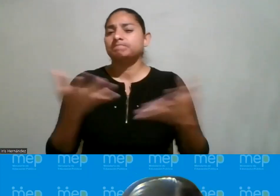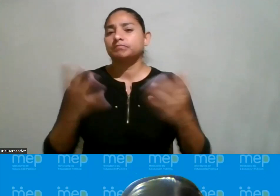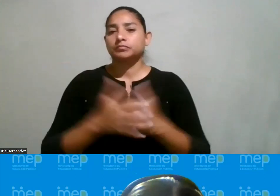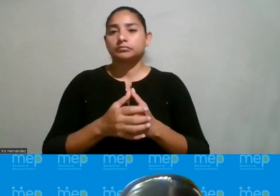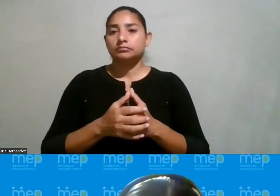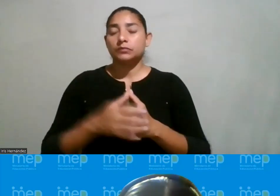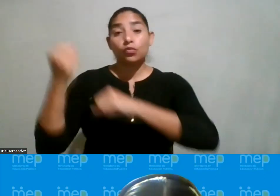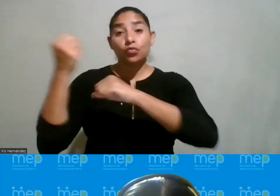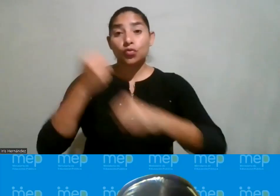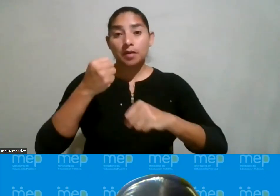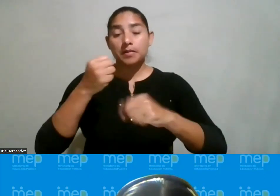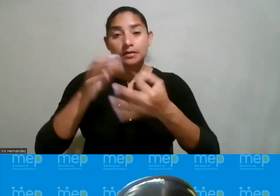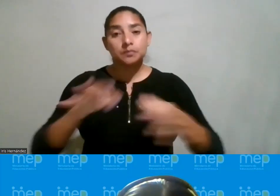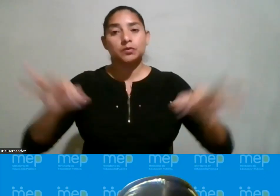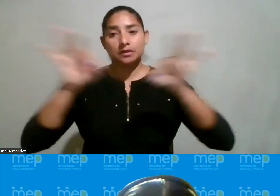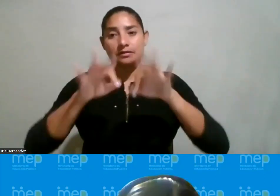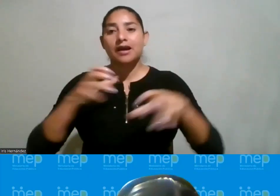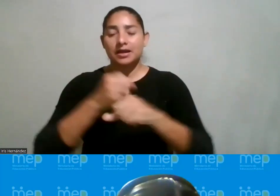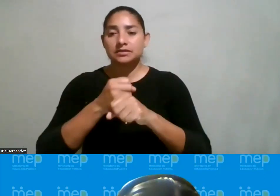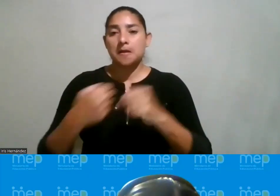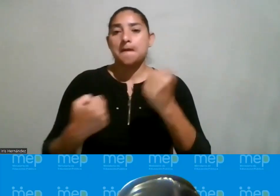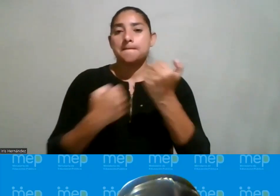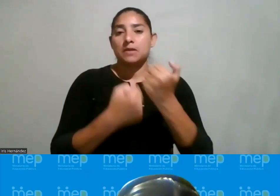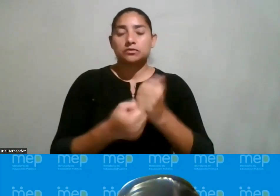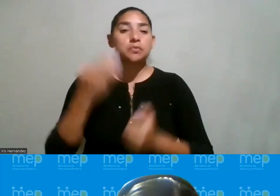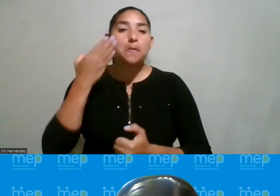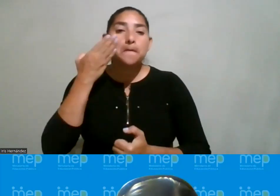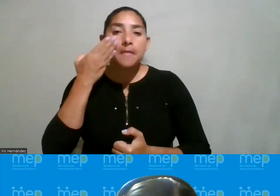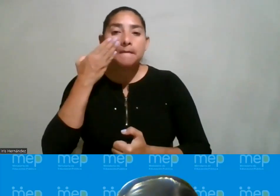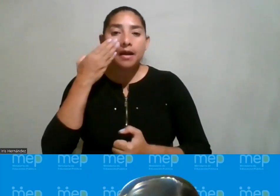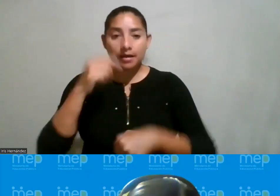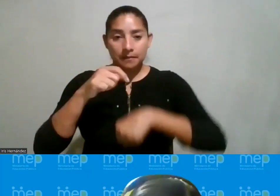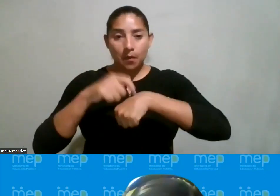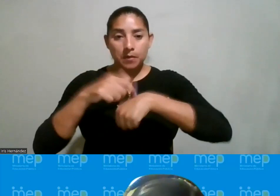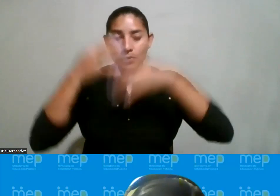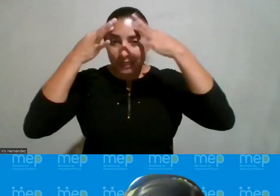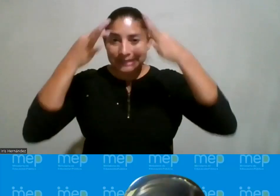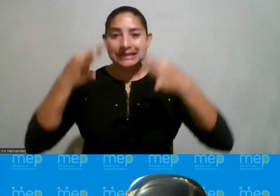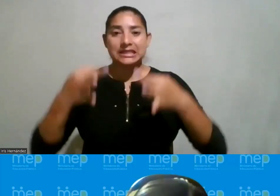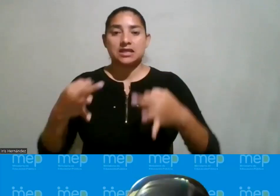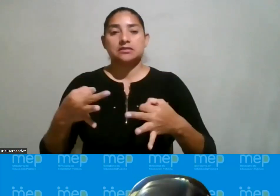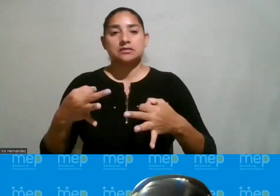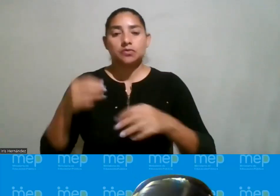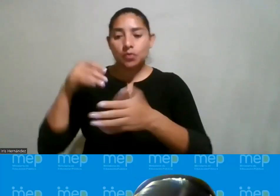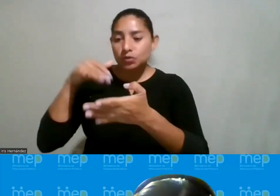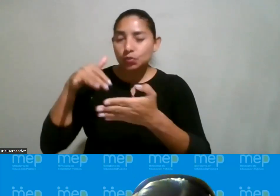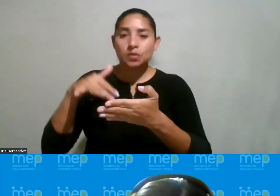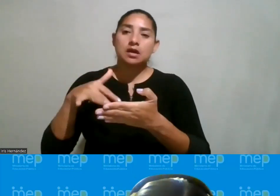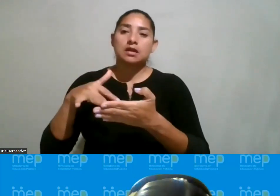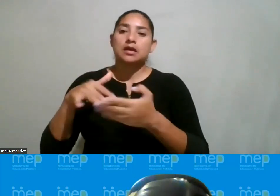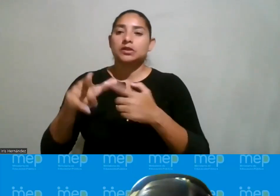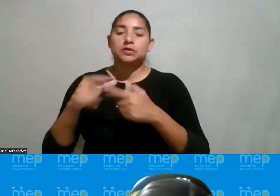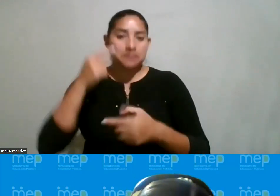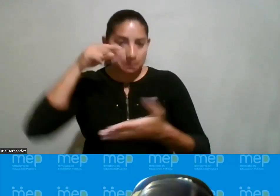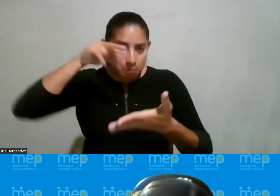mención a lo fundamental que fue digamos el apoyo de su mamá en el momento en que ella decidió ¿verdad? lo que decidió entonces voy a